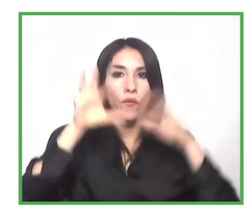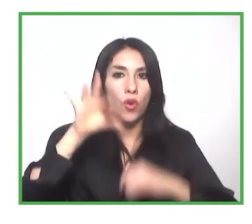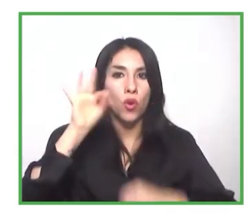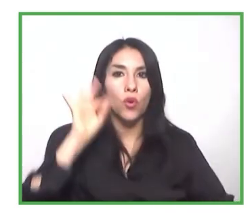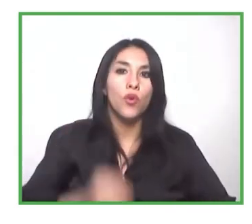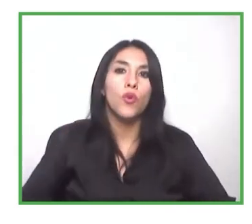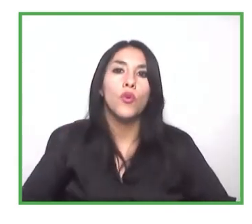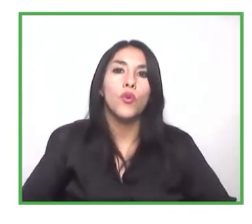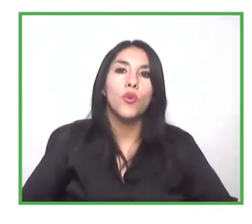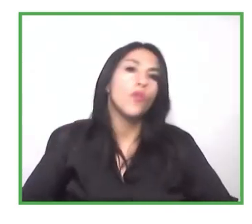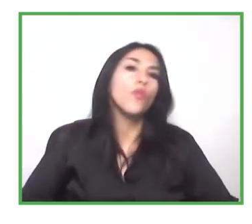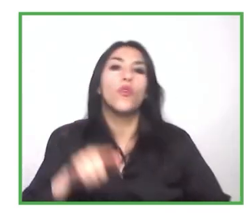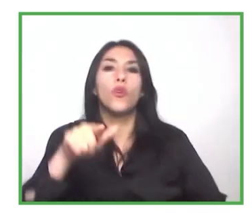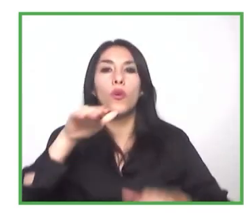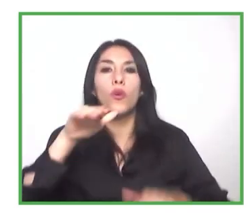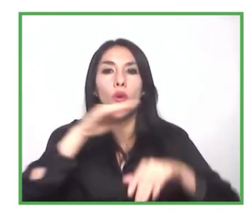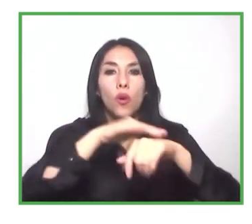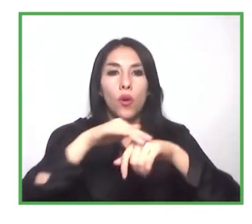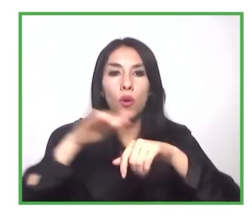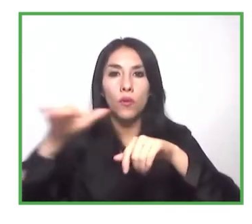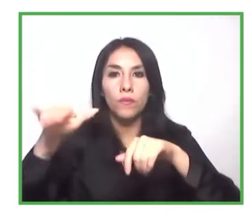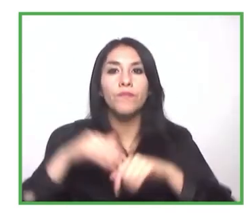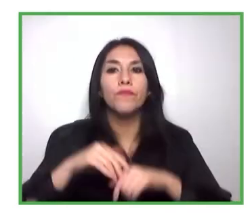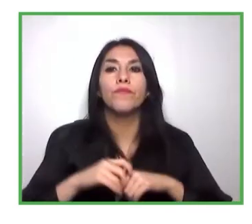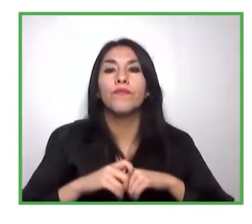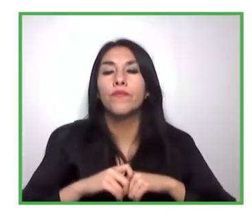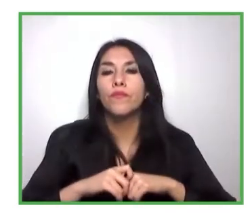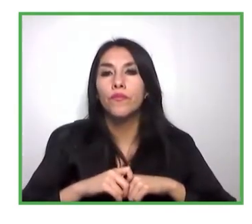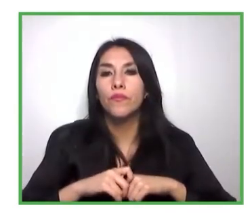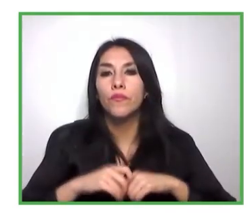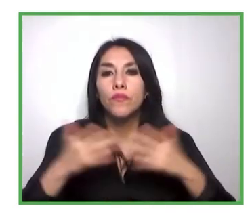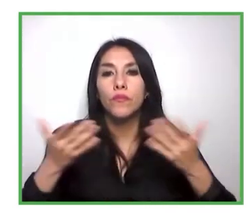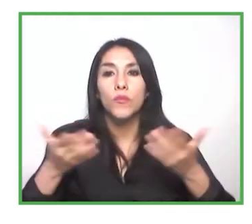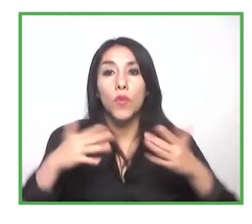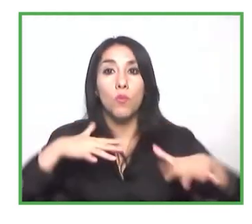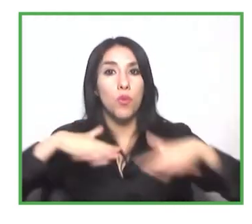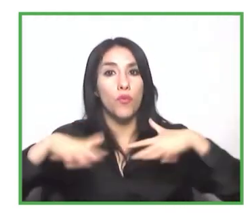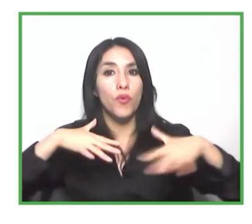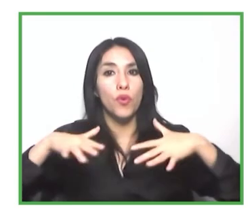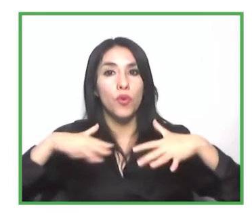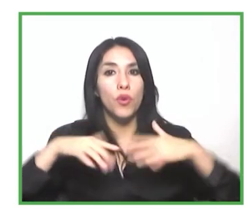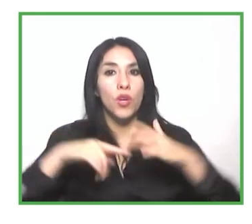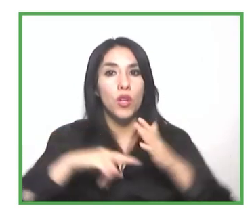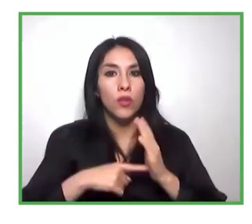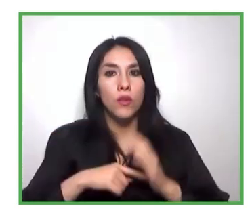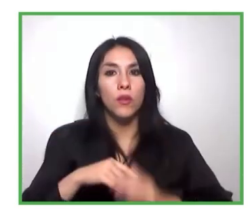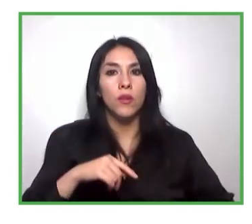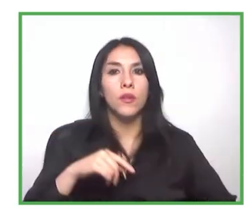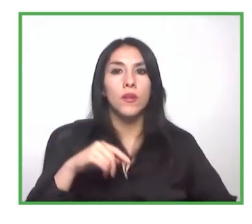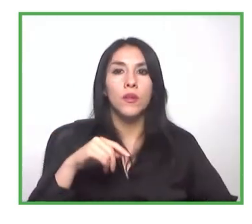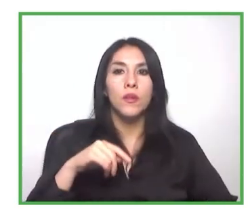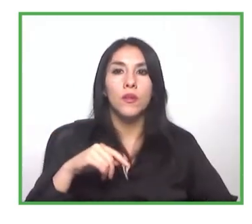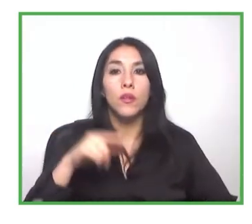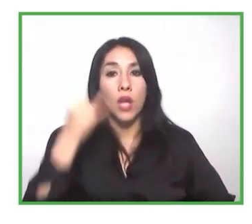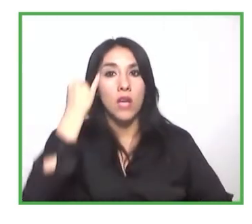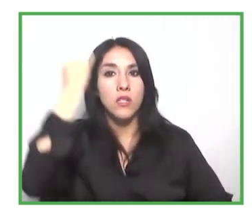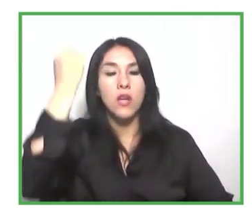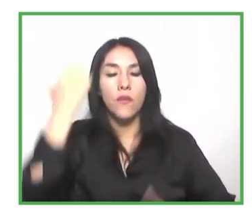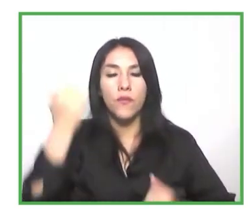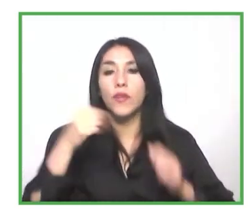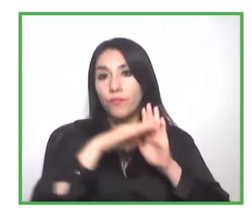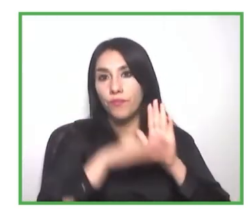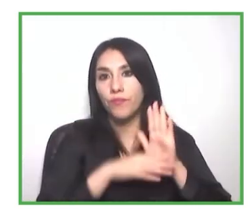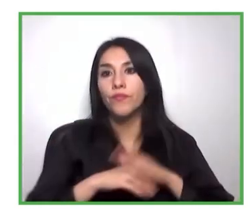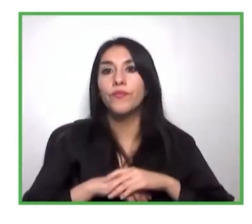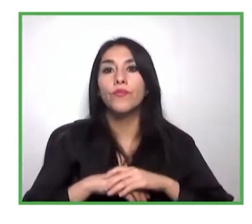potenciar distintas acciones e iniciativas, a nivel de discapacidad de migrantes, y también hay empresas que lo están desarrollando